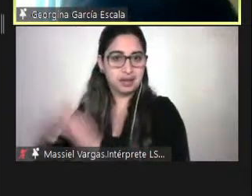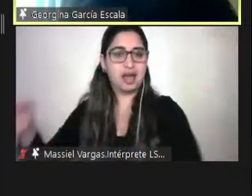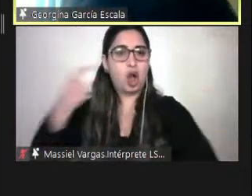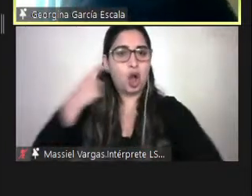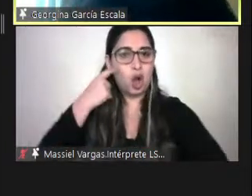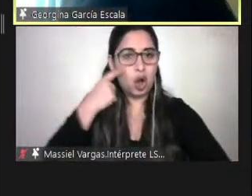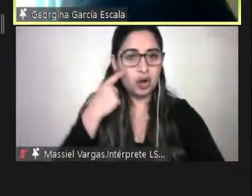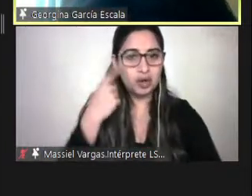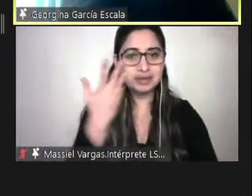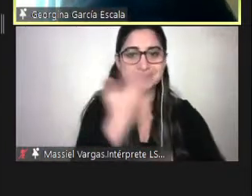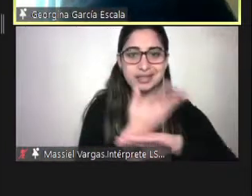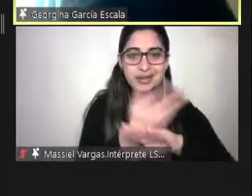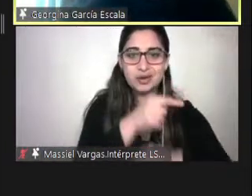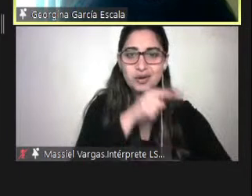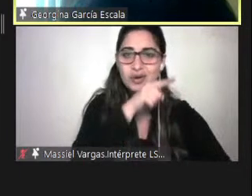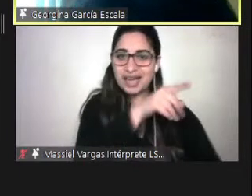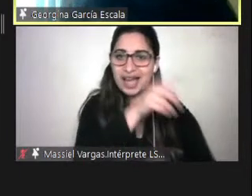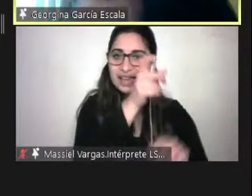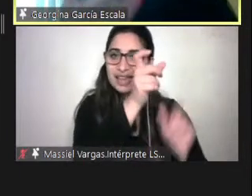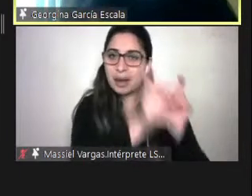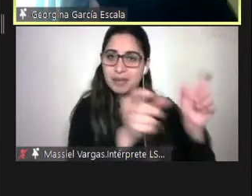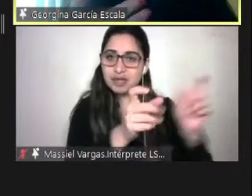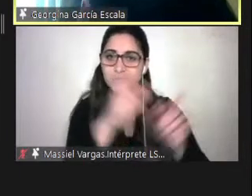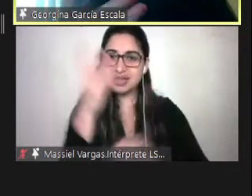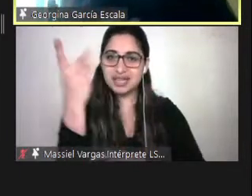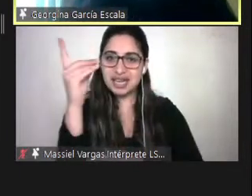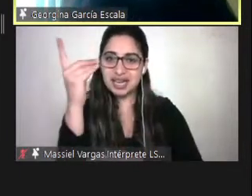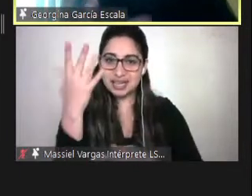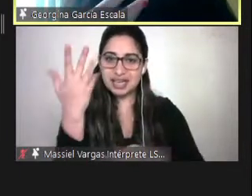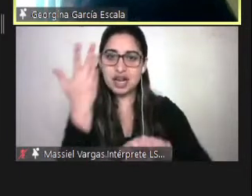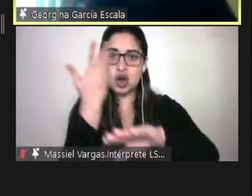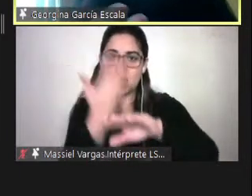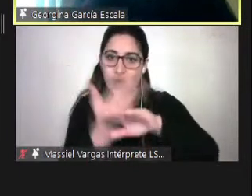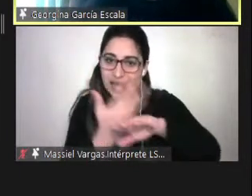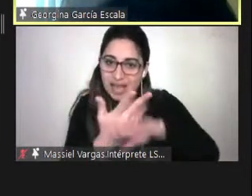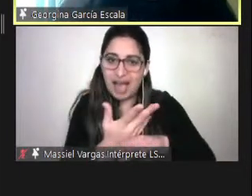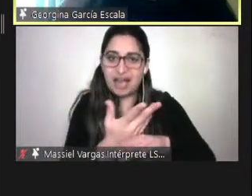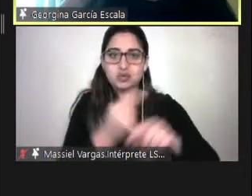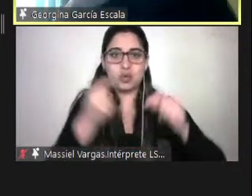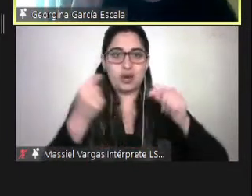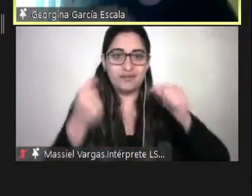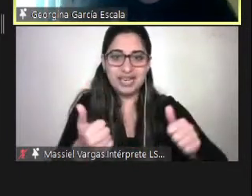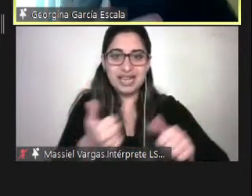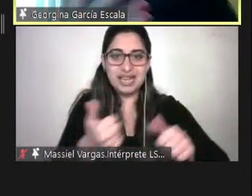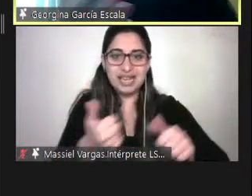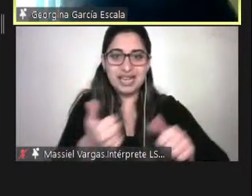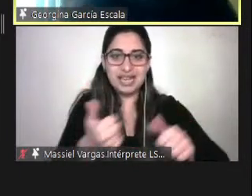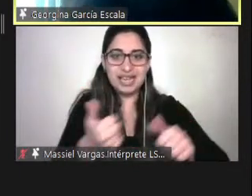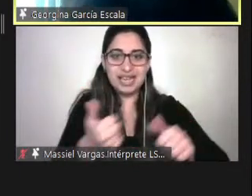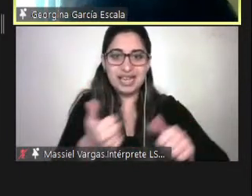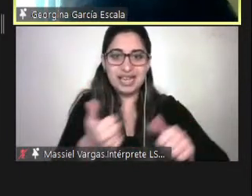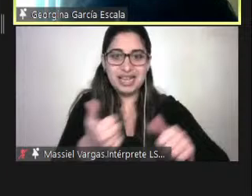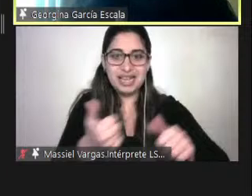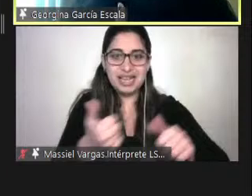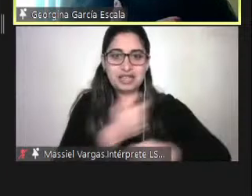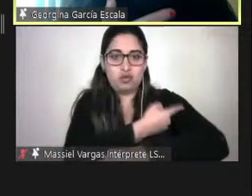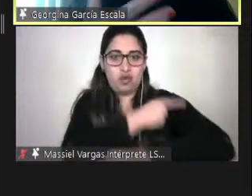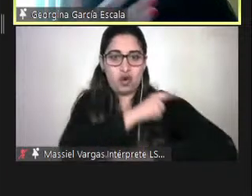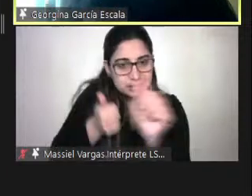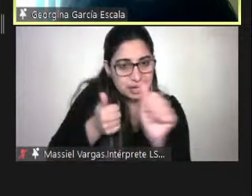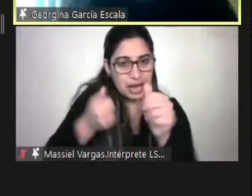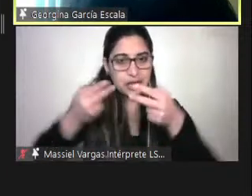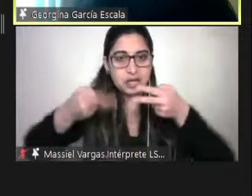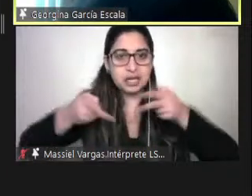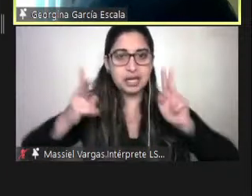potencialidad de las personas con discapacidad y cómo nuestra cultura le ha ido cercando el derecho a expresarse, a